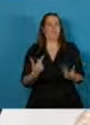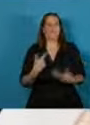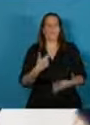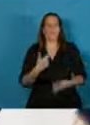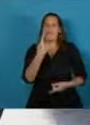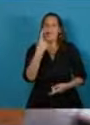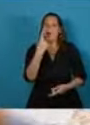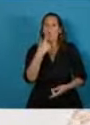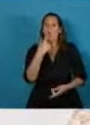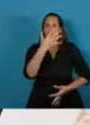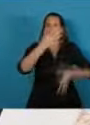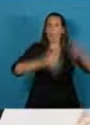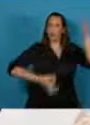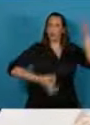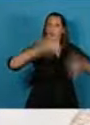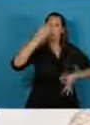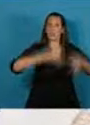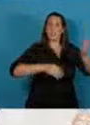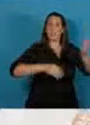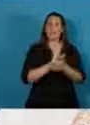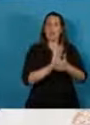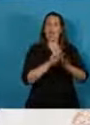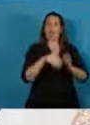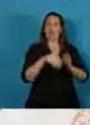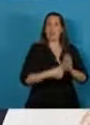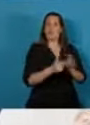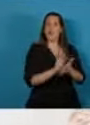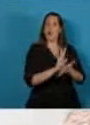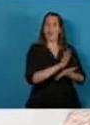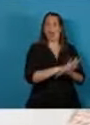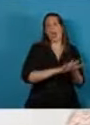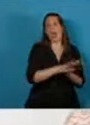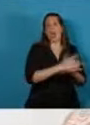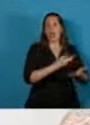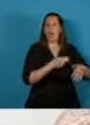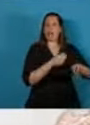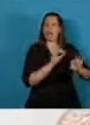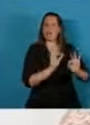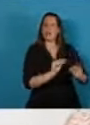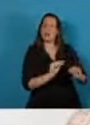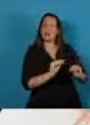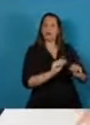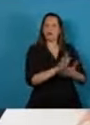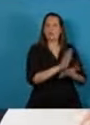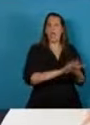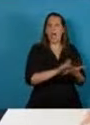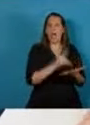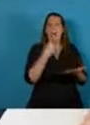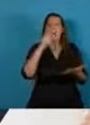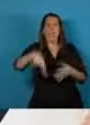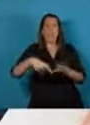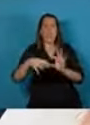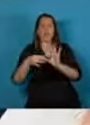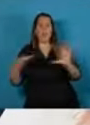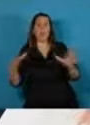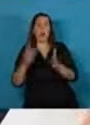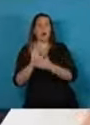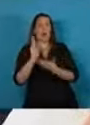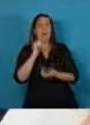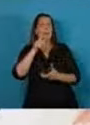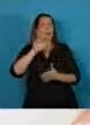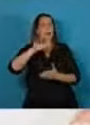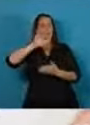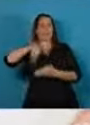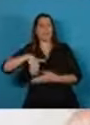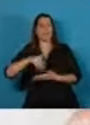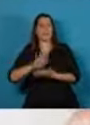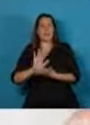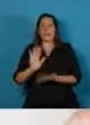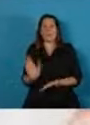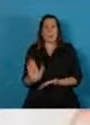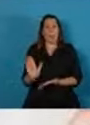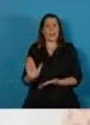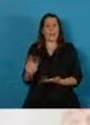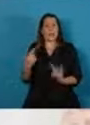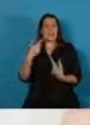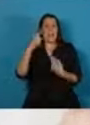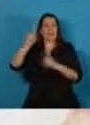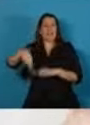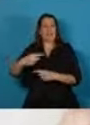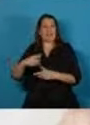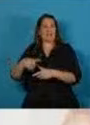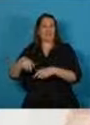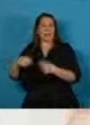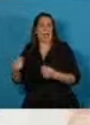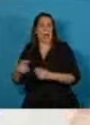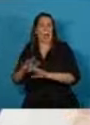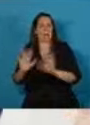justicia demorada y manipulada significa una democracia acosada y denegada. Queremos una Argentina